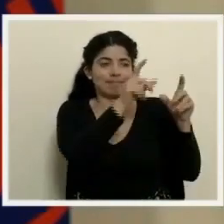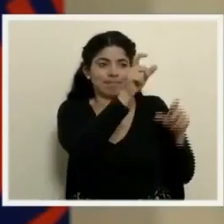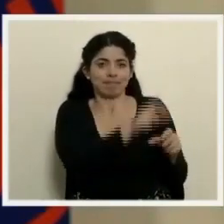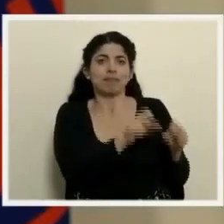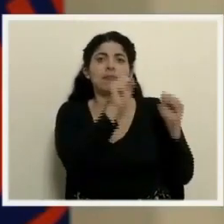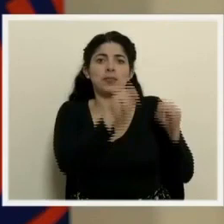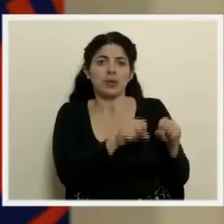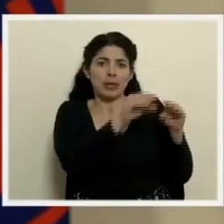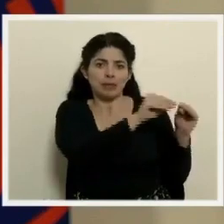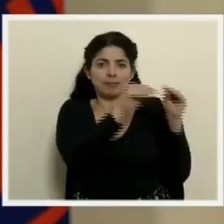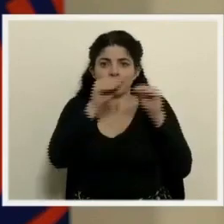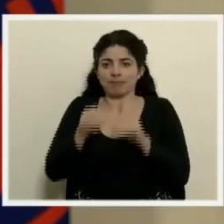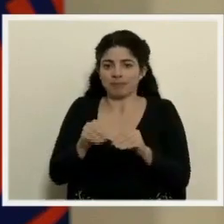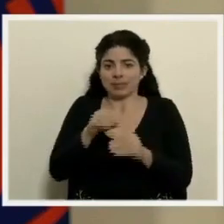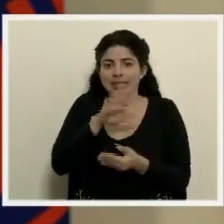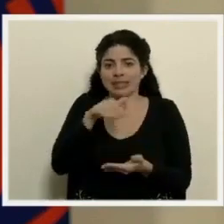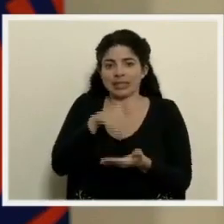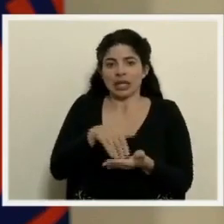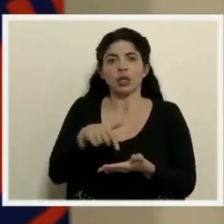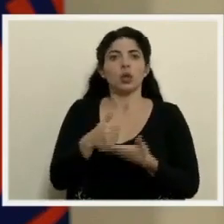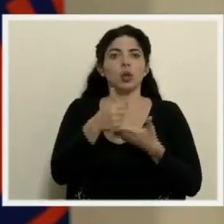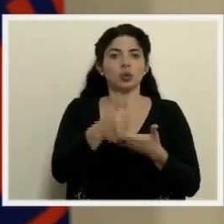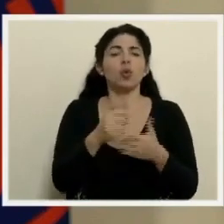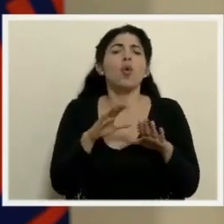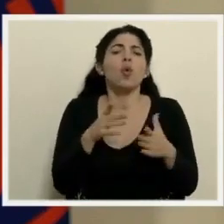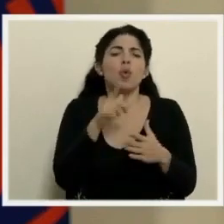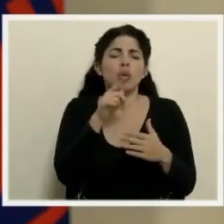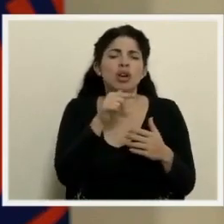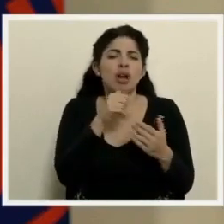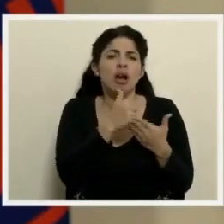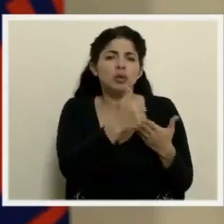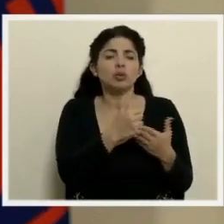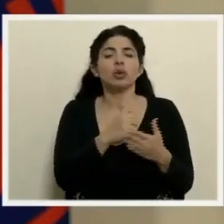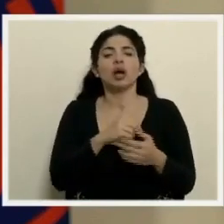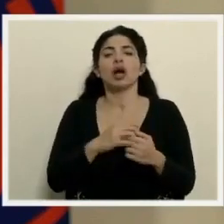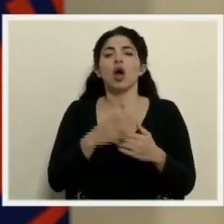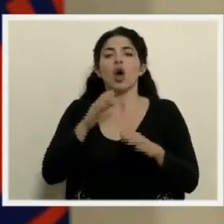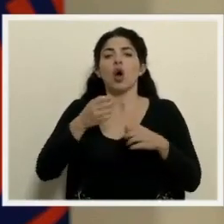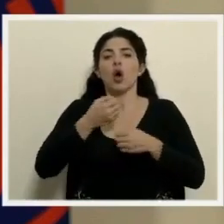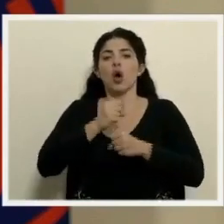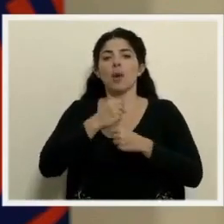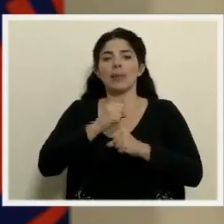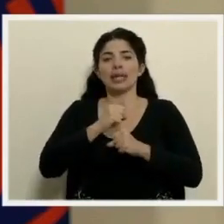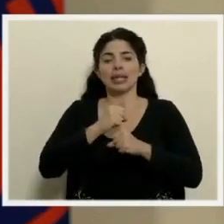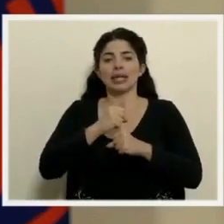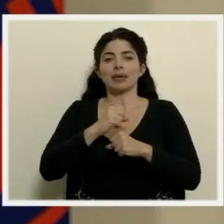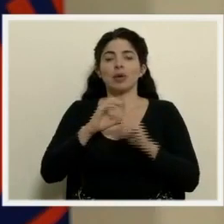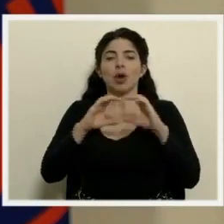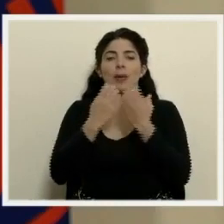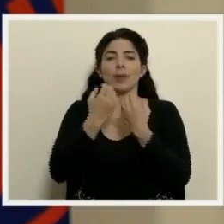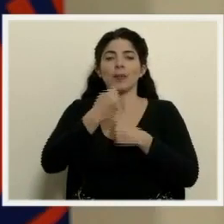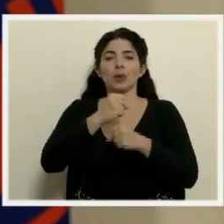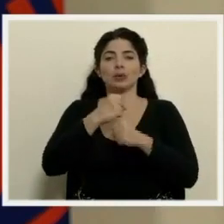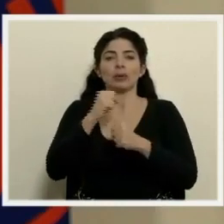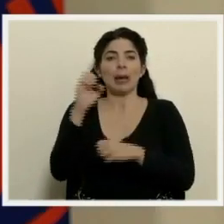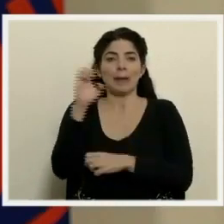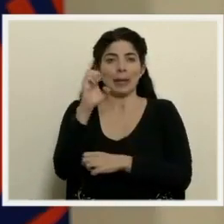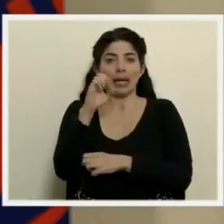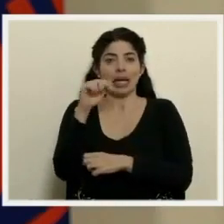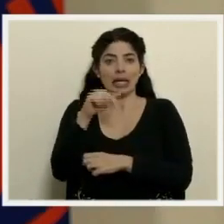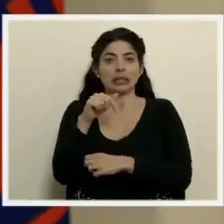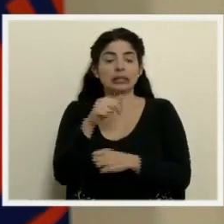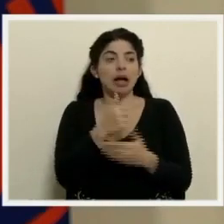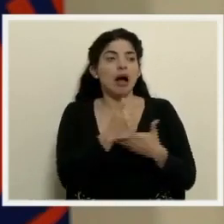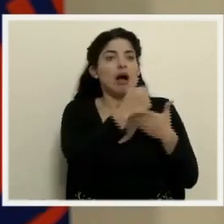estos centros por medio del Comité Municipal de Emergencia, de las autoridades municipales, para poder